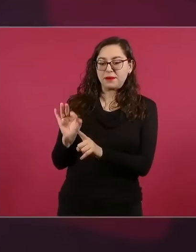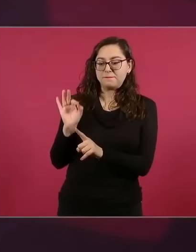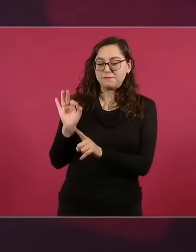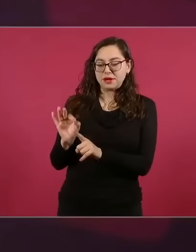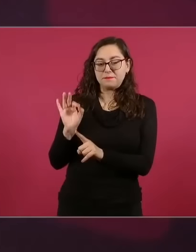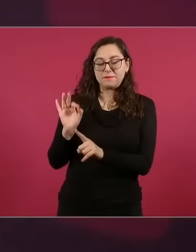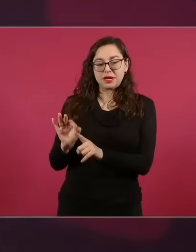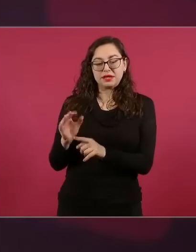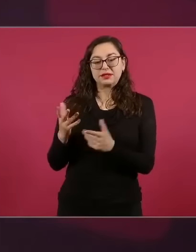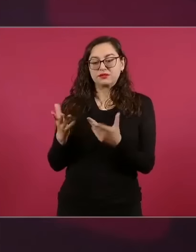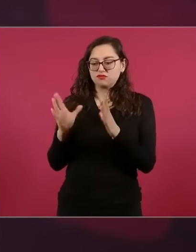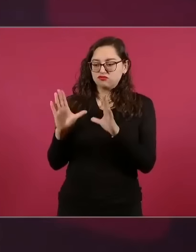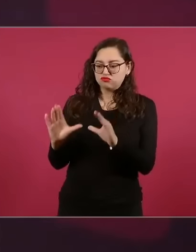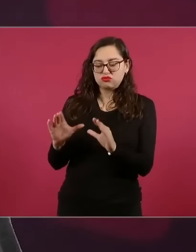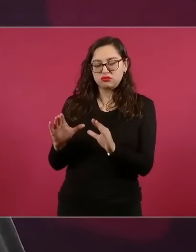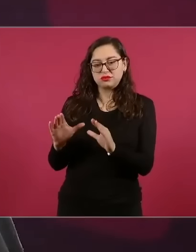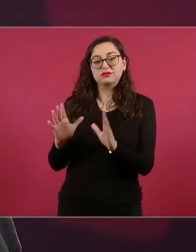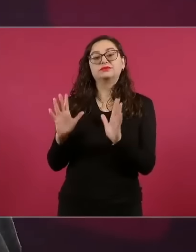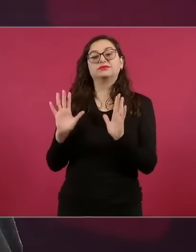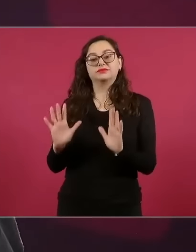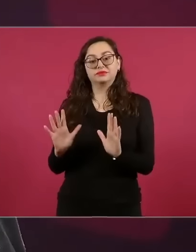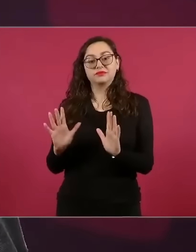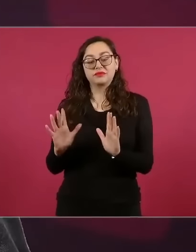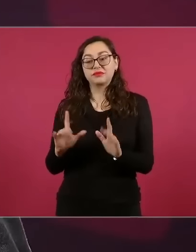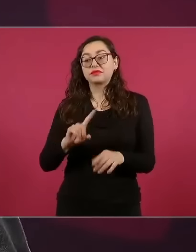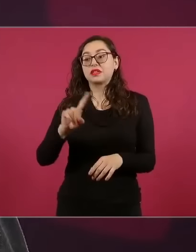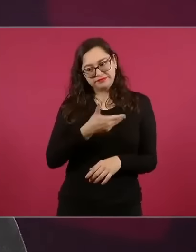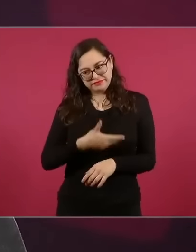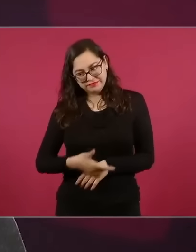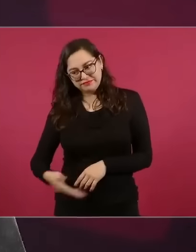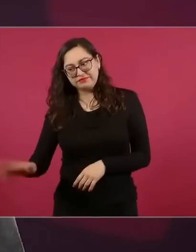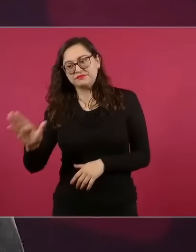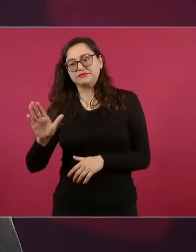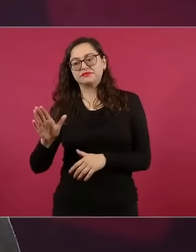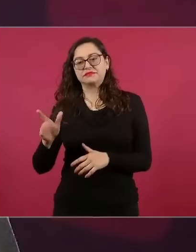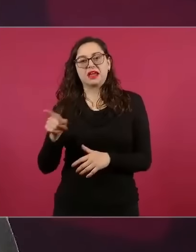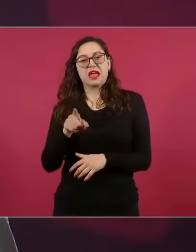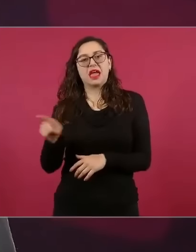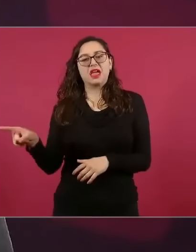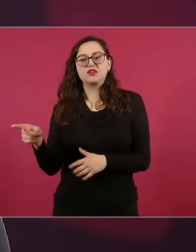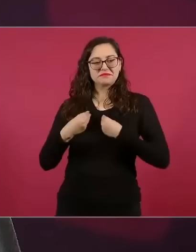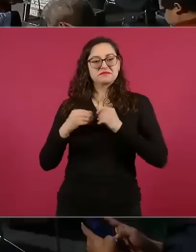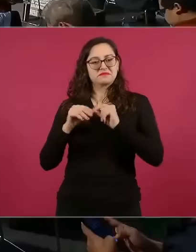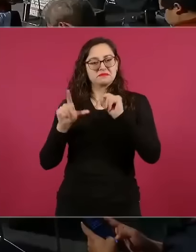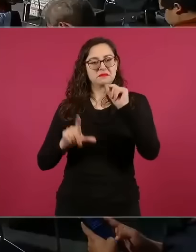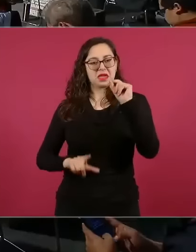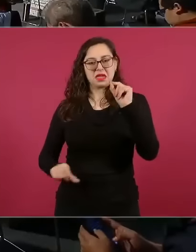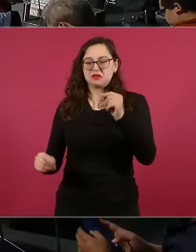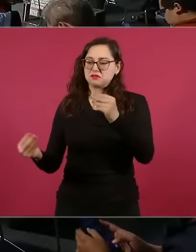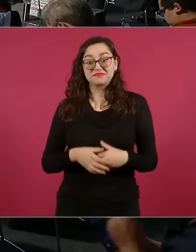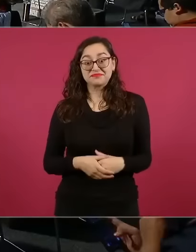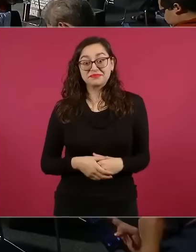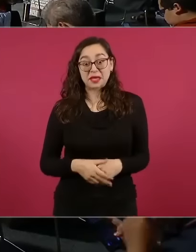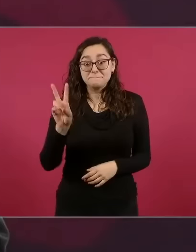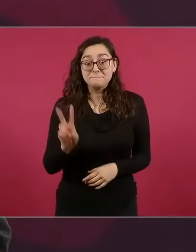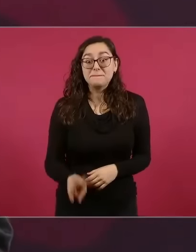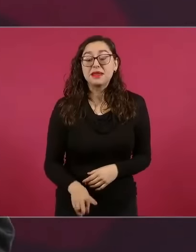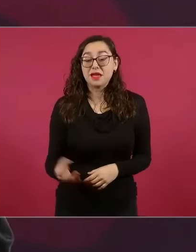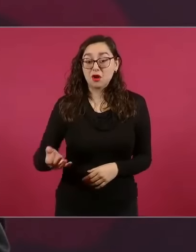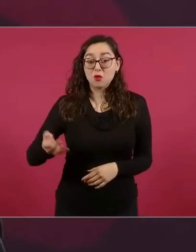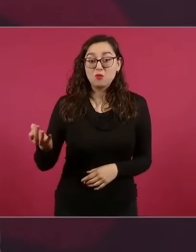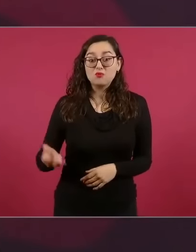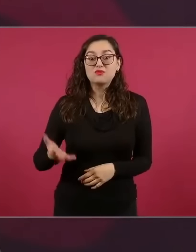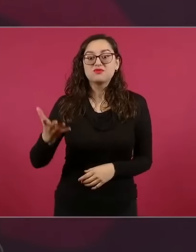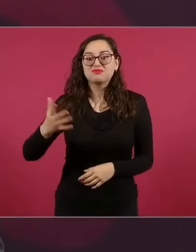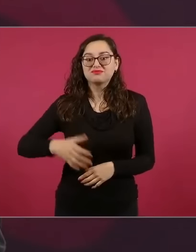universidades de Estados Unidos. Y se cumplió la estrategia, la profecía, porque allá estudiaron. Ah, la